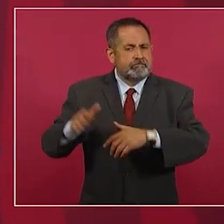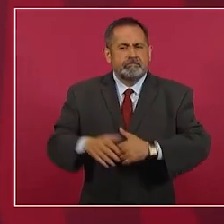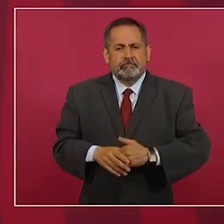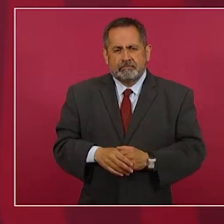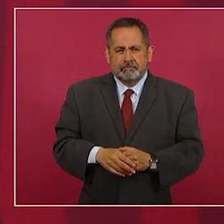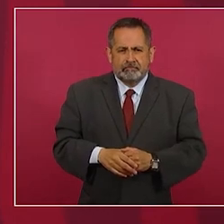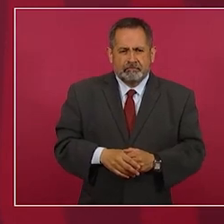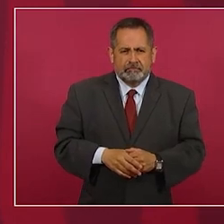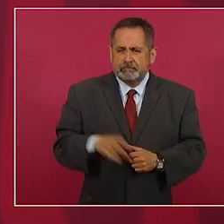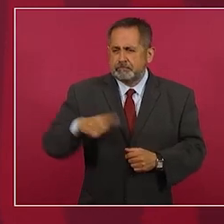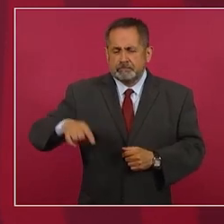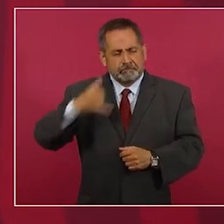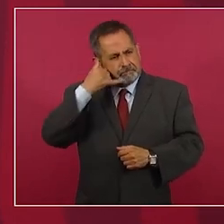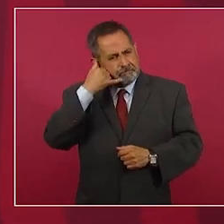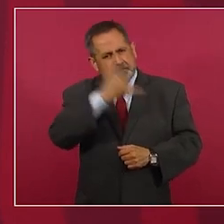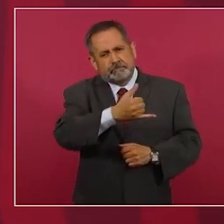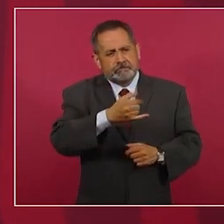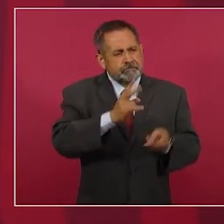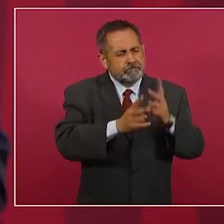que les hablen para que